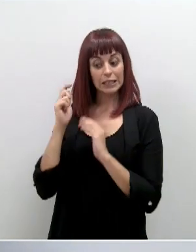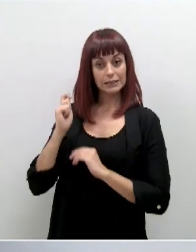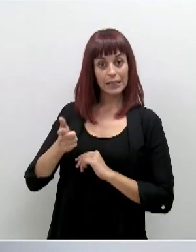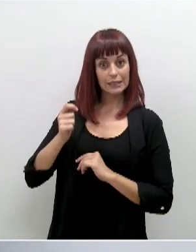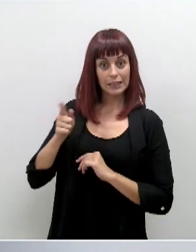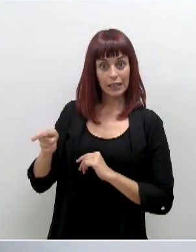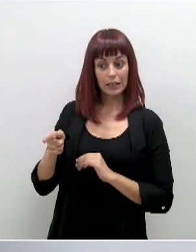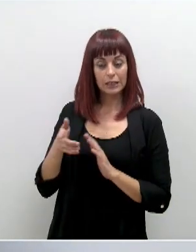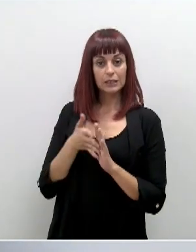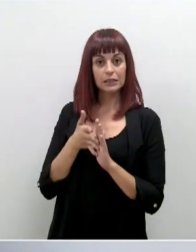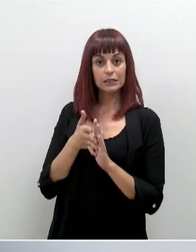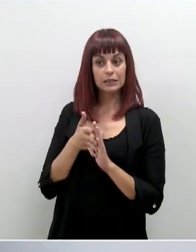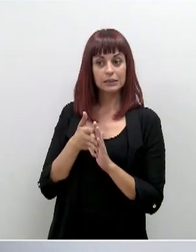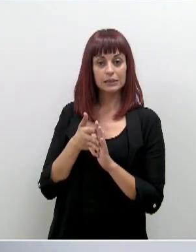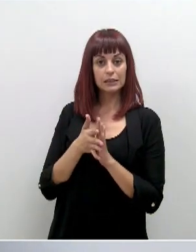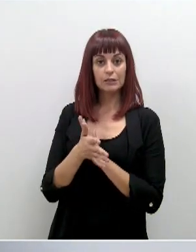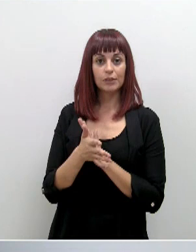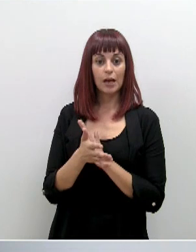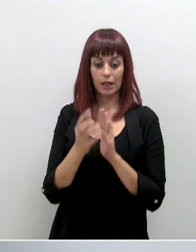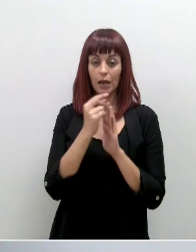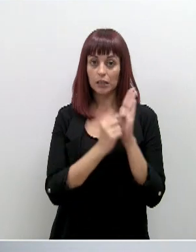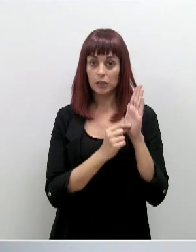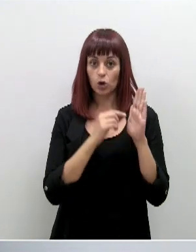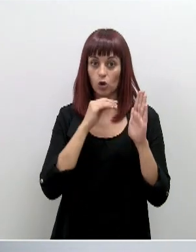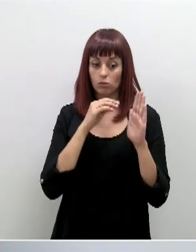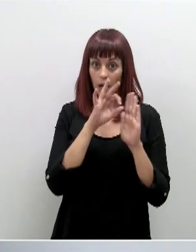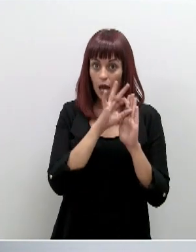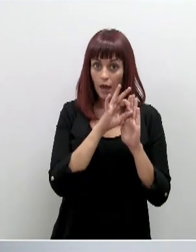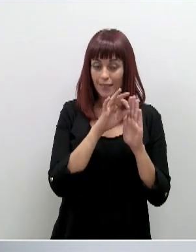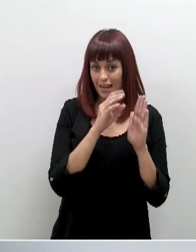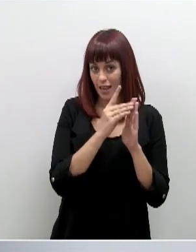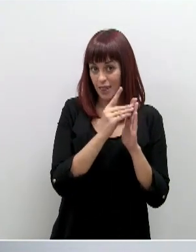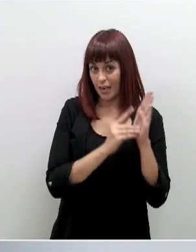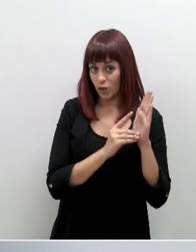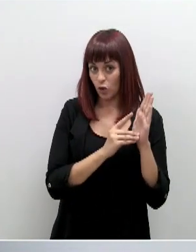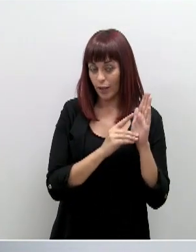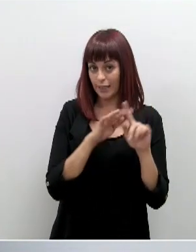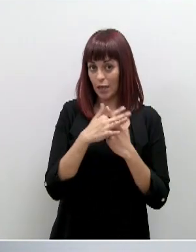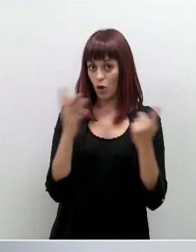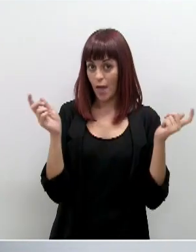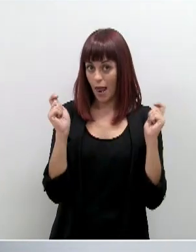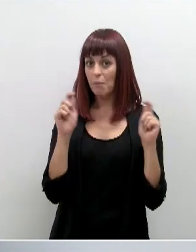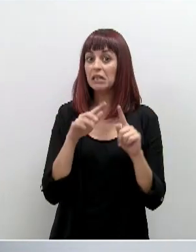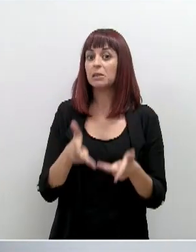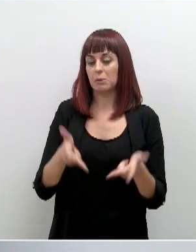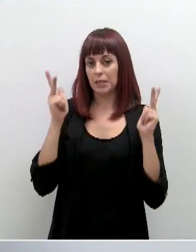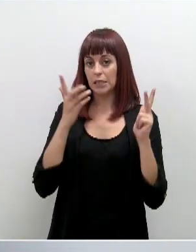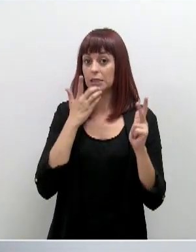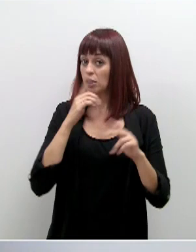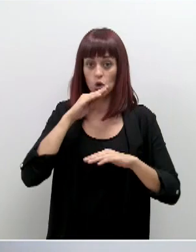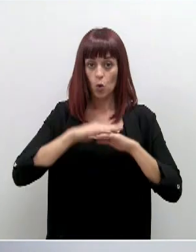dentro de estos requisitos que establece el Decreto de Estado de Alarma, se permitirán. Si no, no se permitirá.